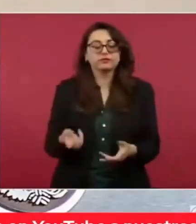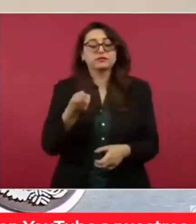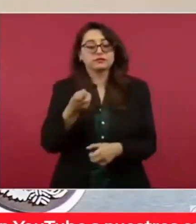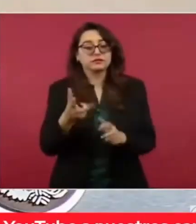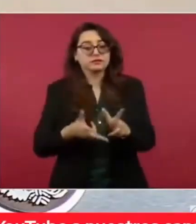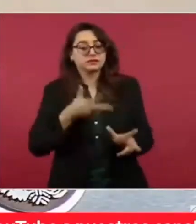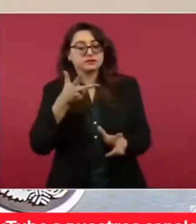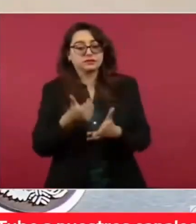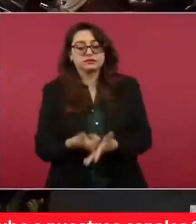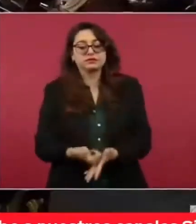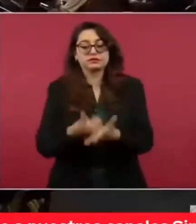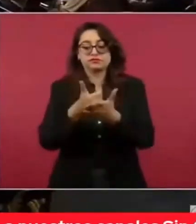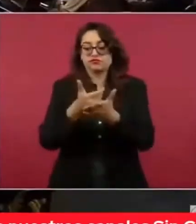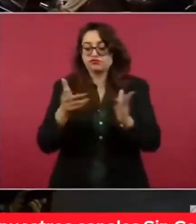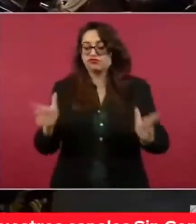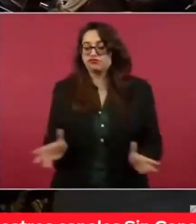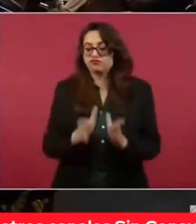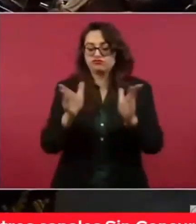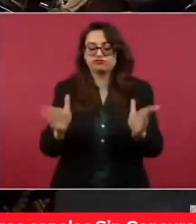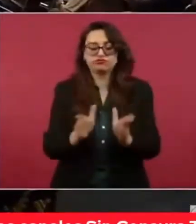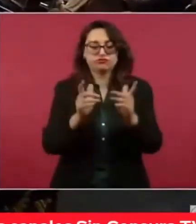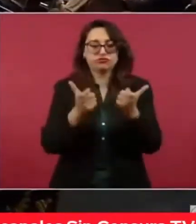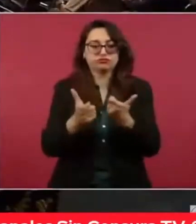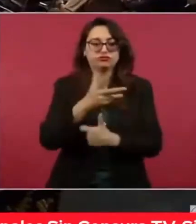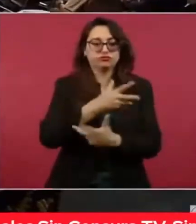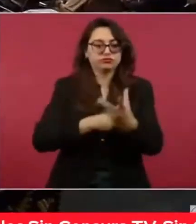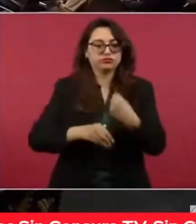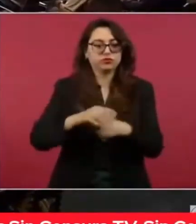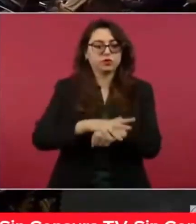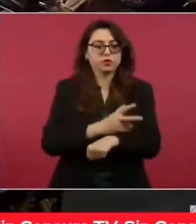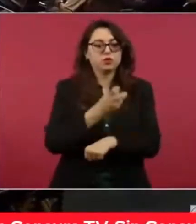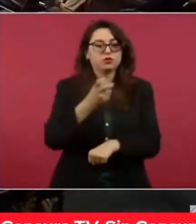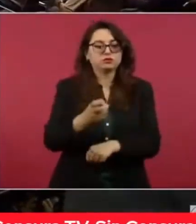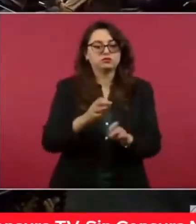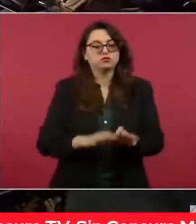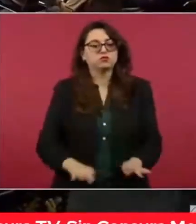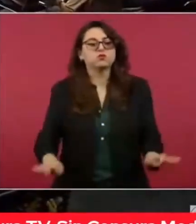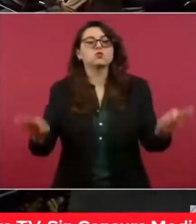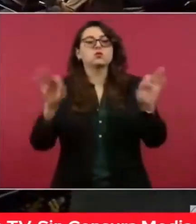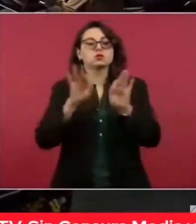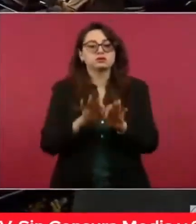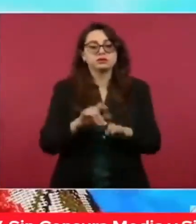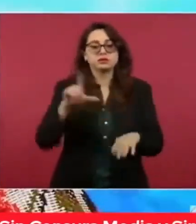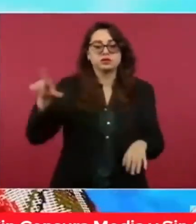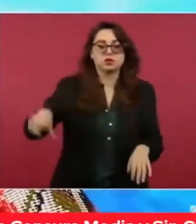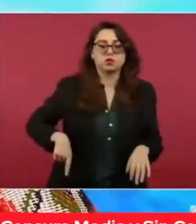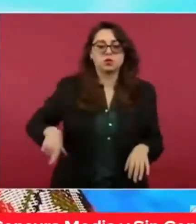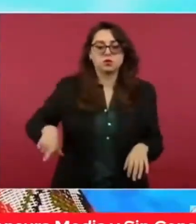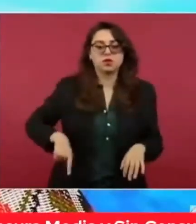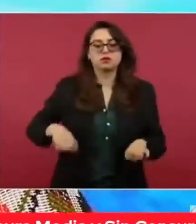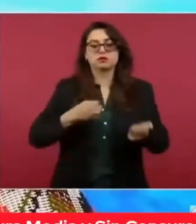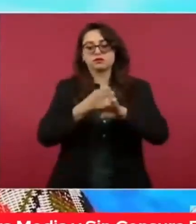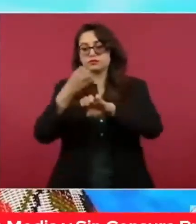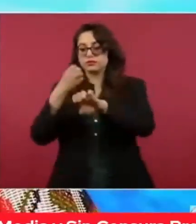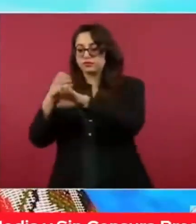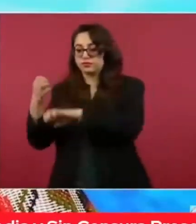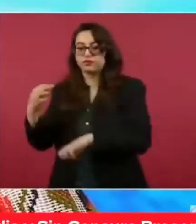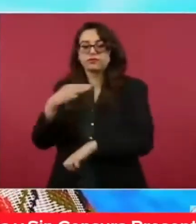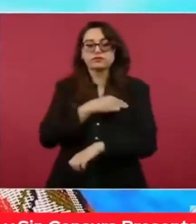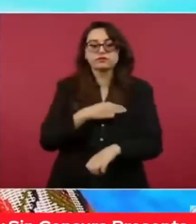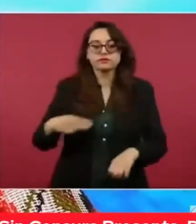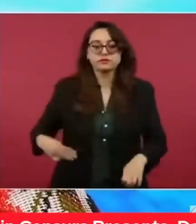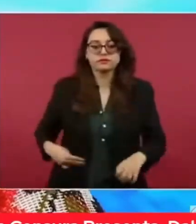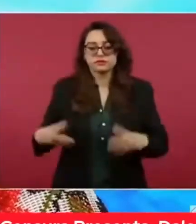potenciar el turismo y la inversión histórica en la región. Por eso, es muy importante que desde los gobiernos locales colaboremos en garantizar su